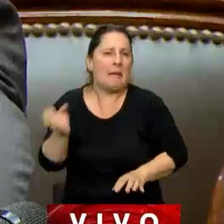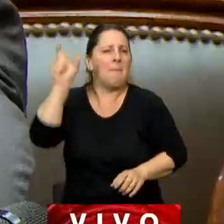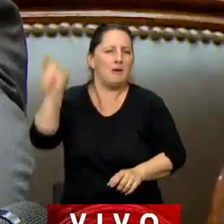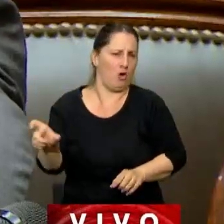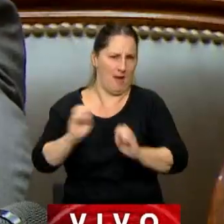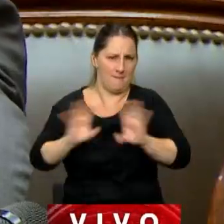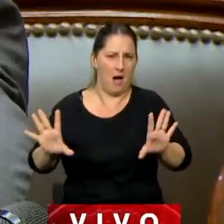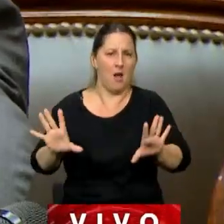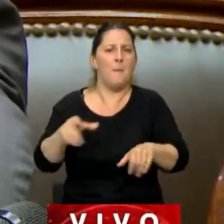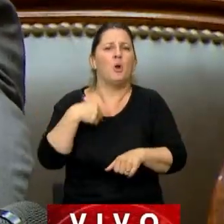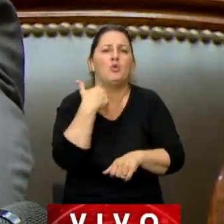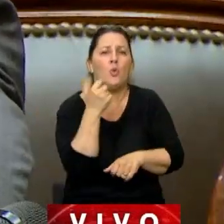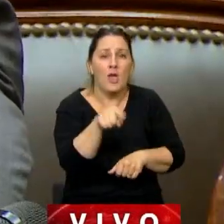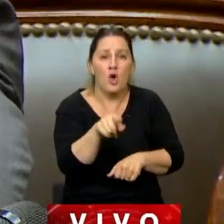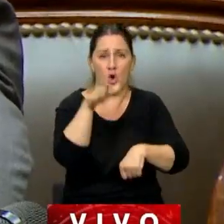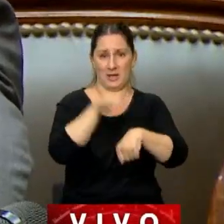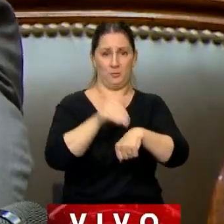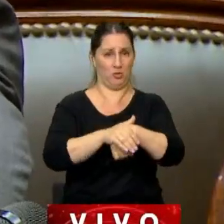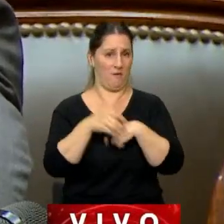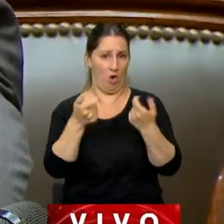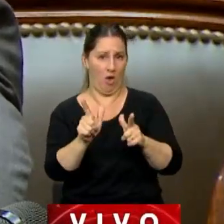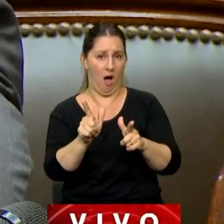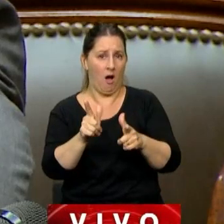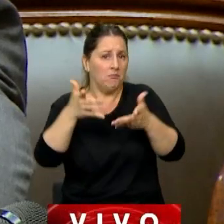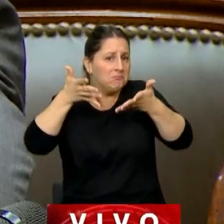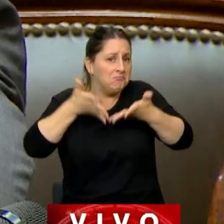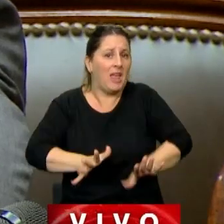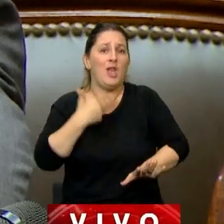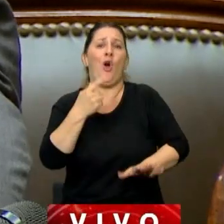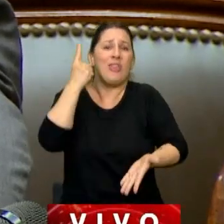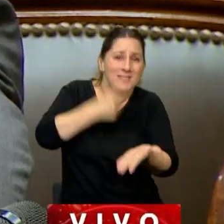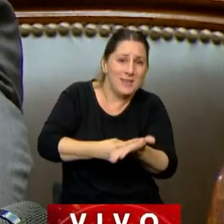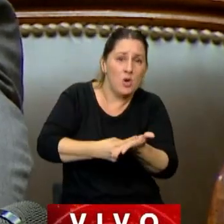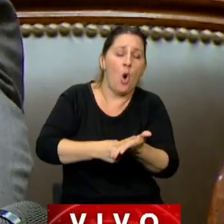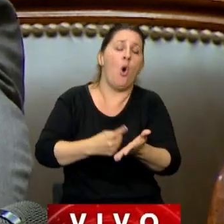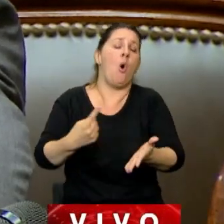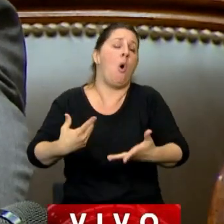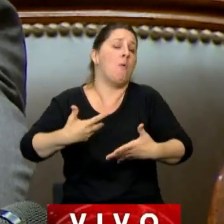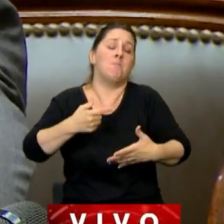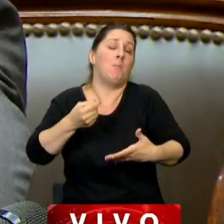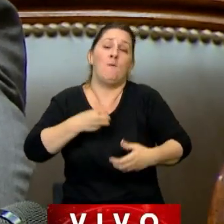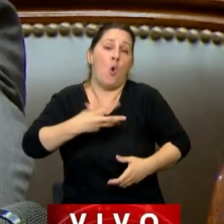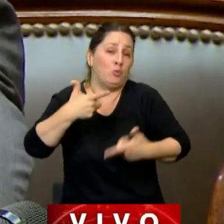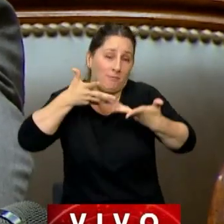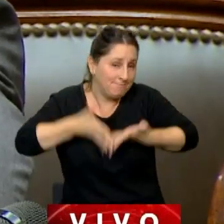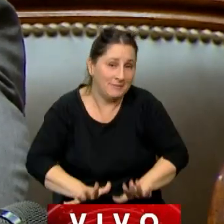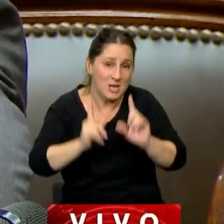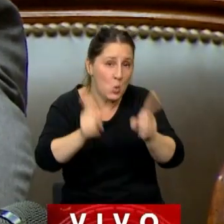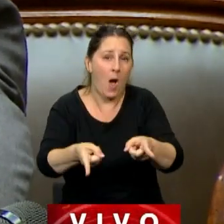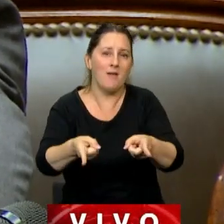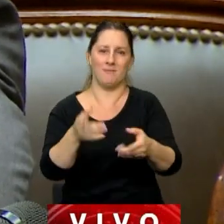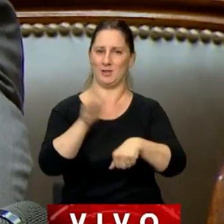cargo de la vida que uno trajo a este mundo sea voluntaria o no tan voluntaria. Ahora bien,